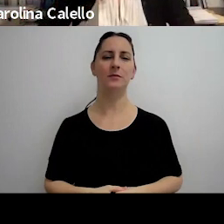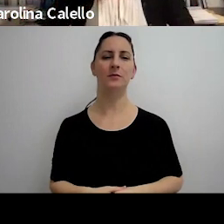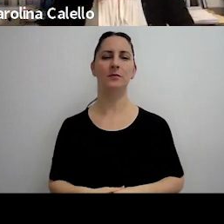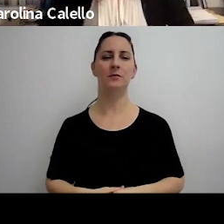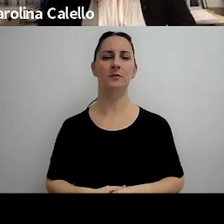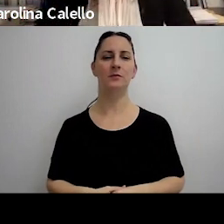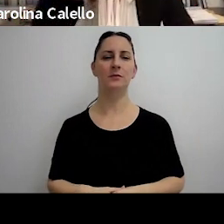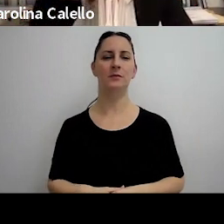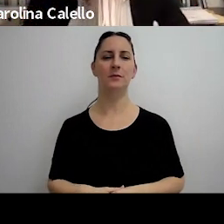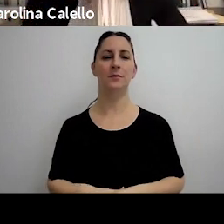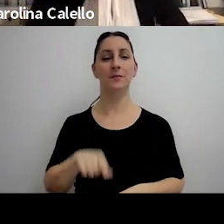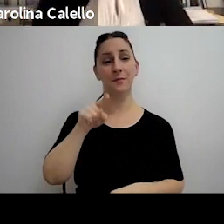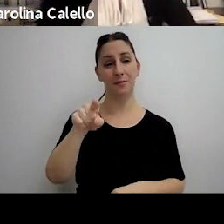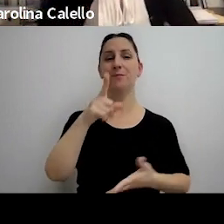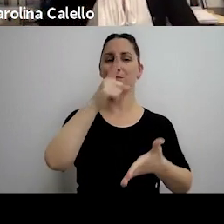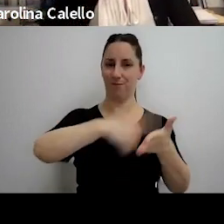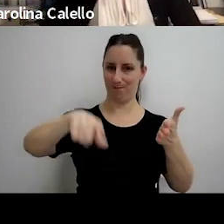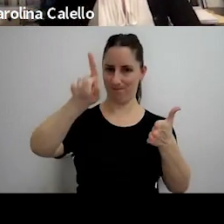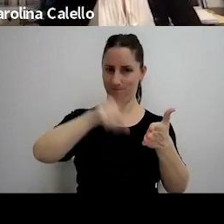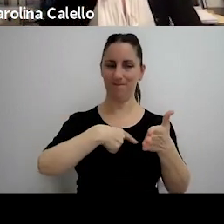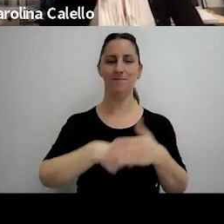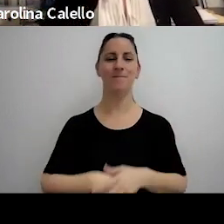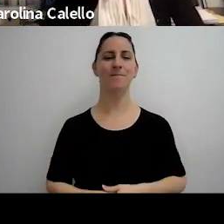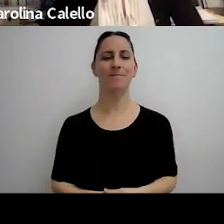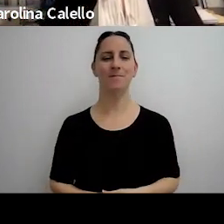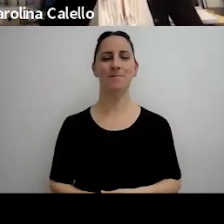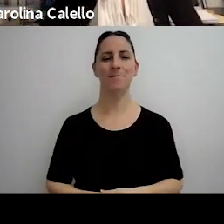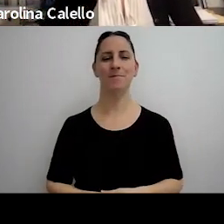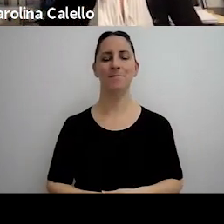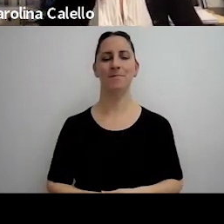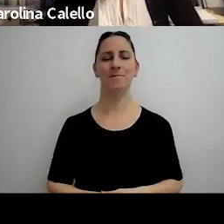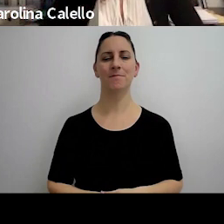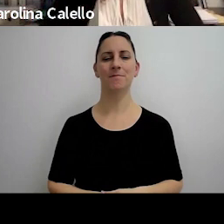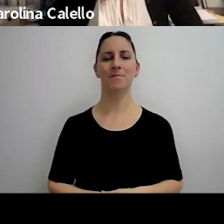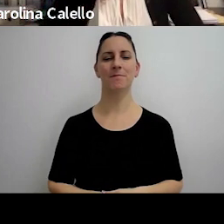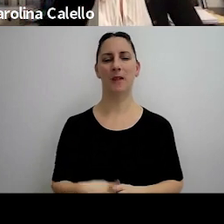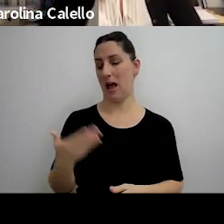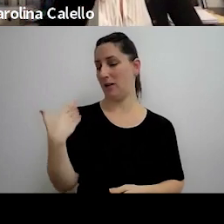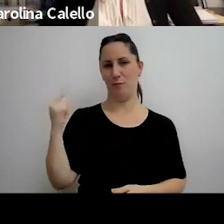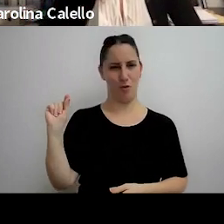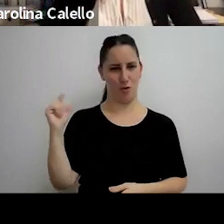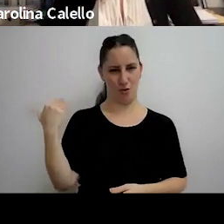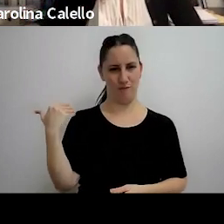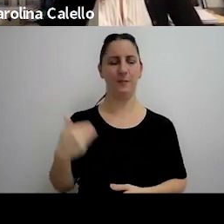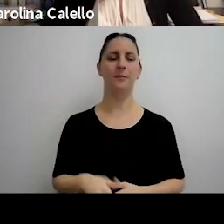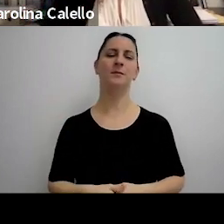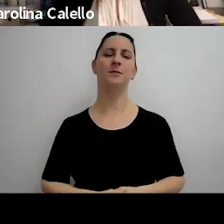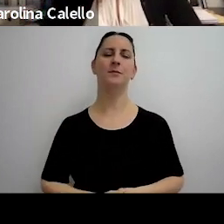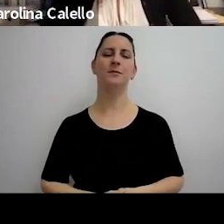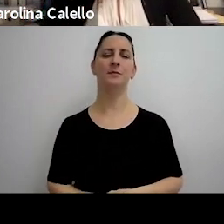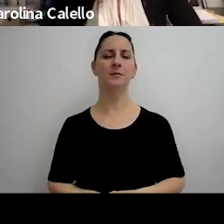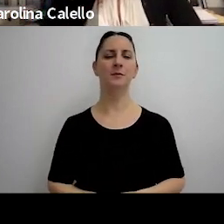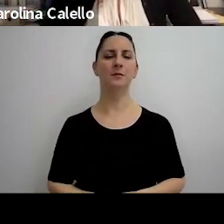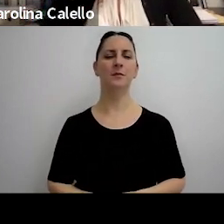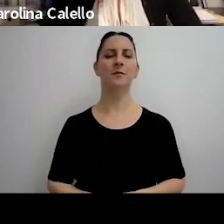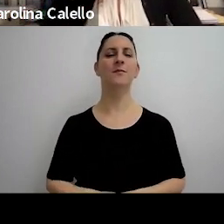de nulidad que bastante reciente en donde se había